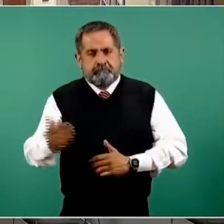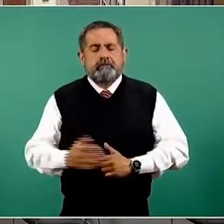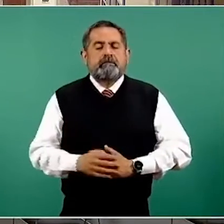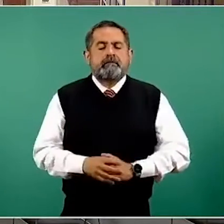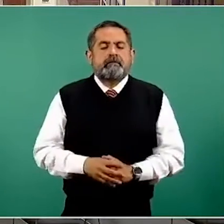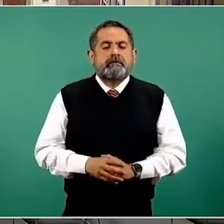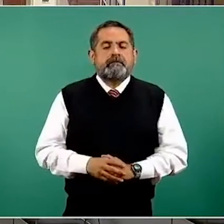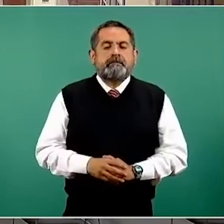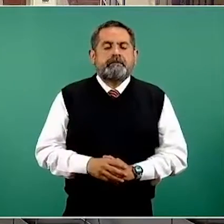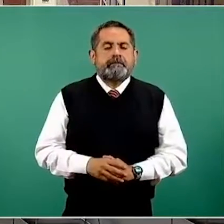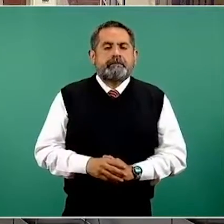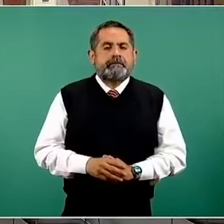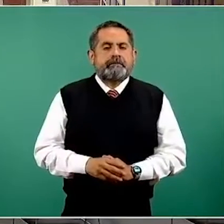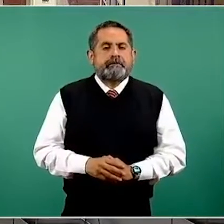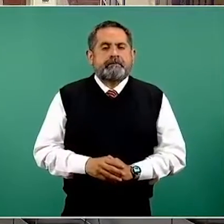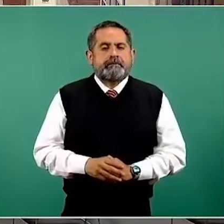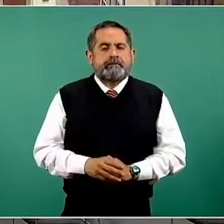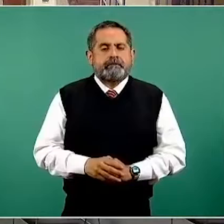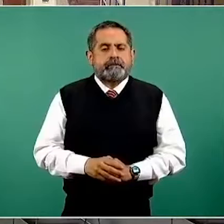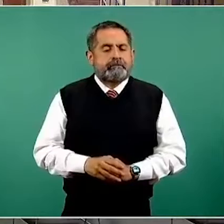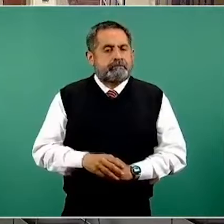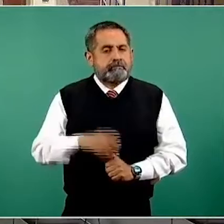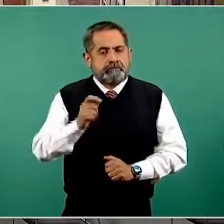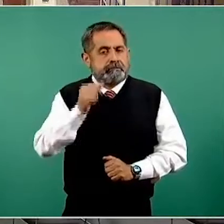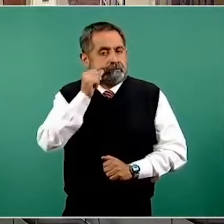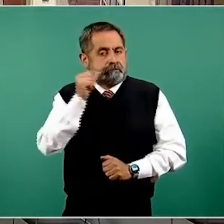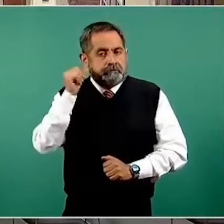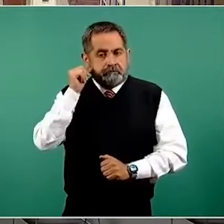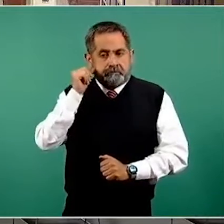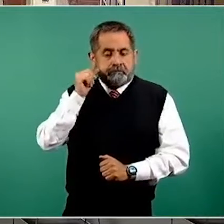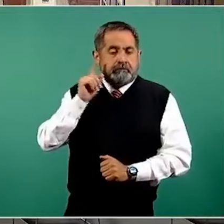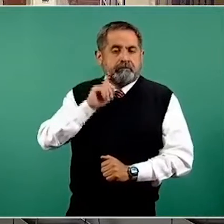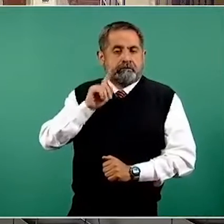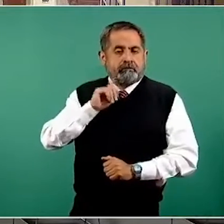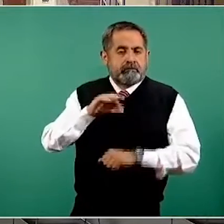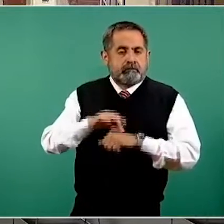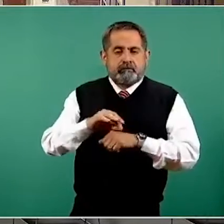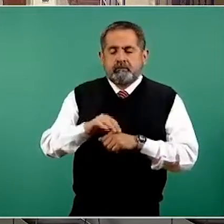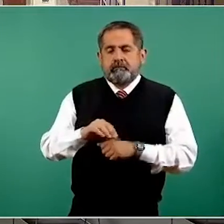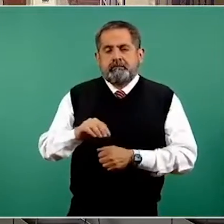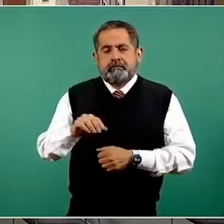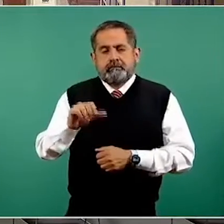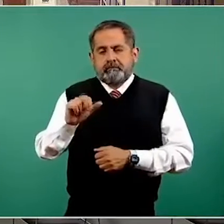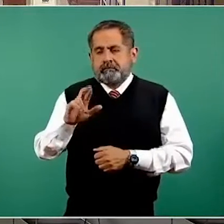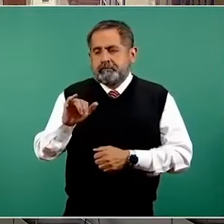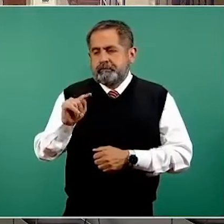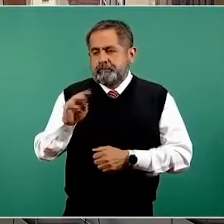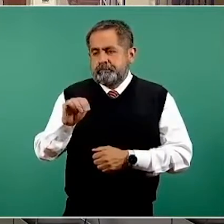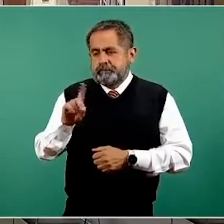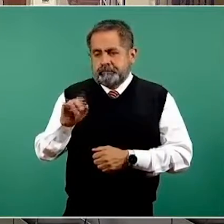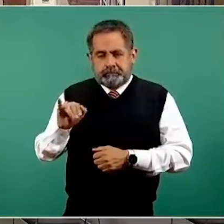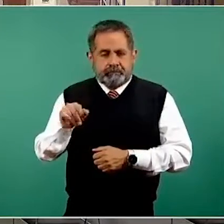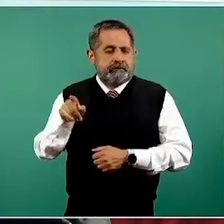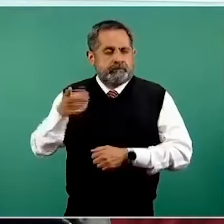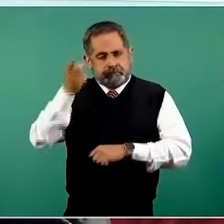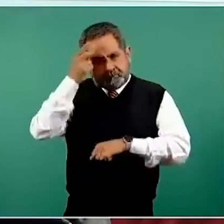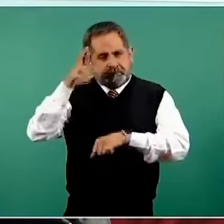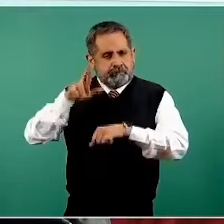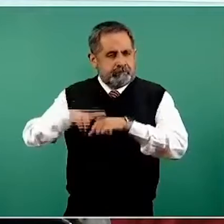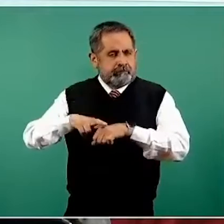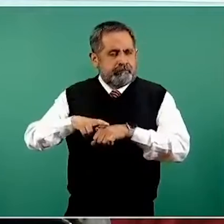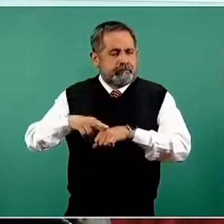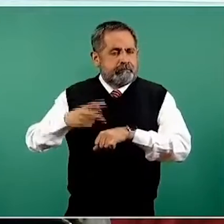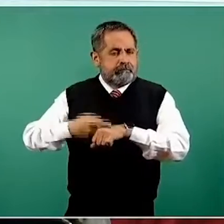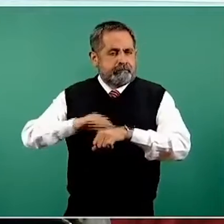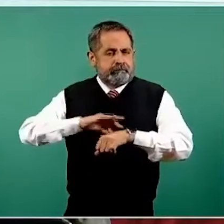ventilador. Como ya lo mencionaba el día de ayer la doctora Gabriela Nucamendi, directora de Vigilancia Epidemiológica de Enfermedades No